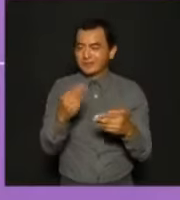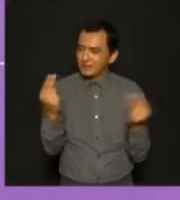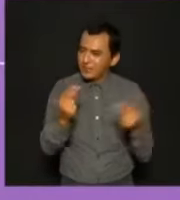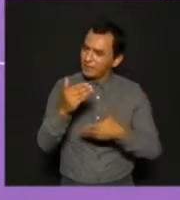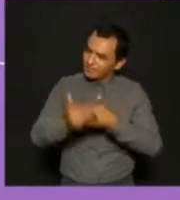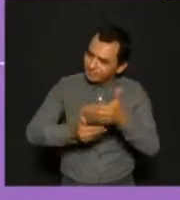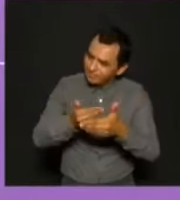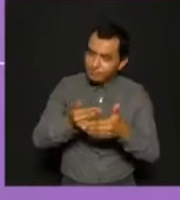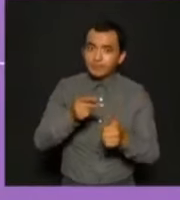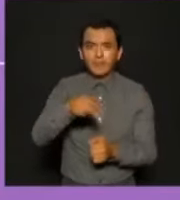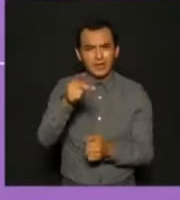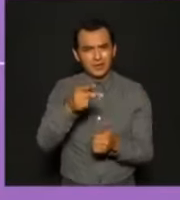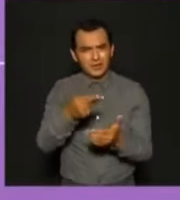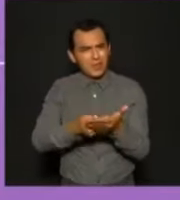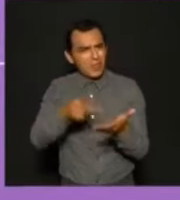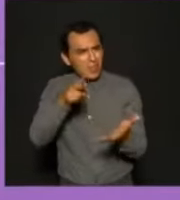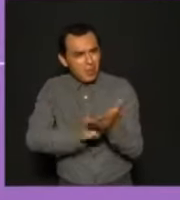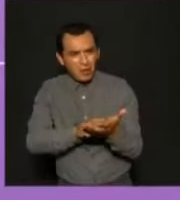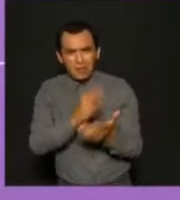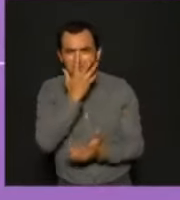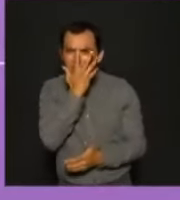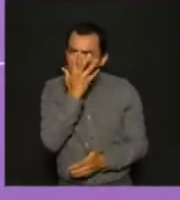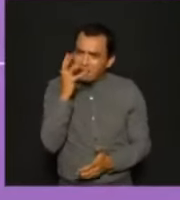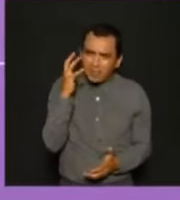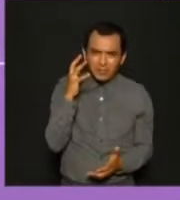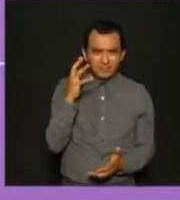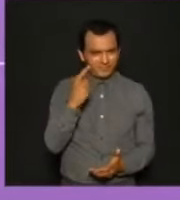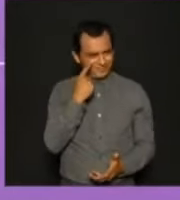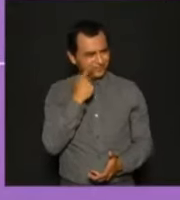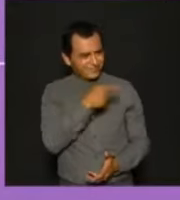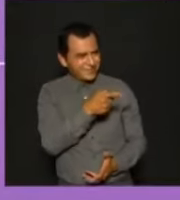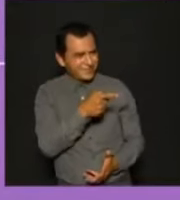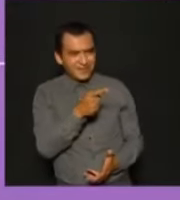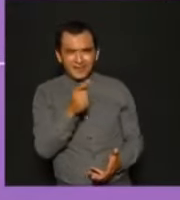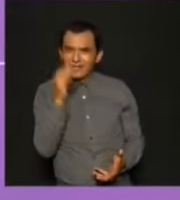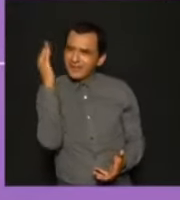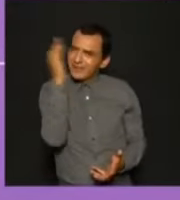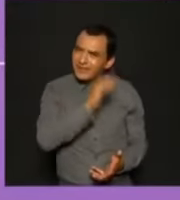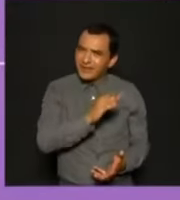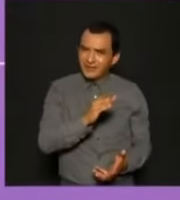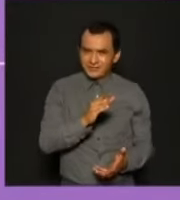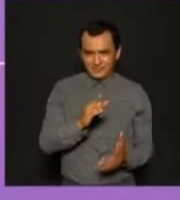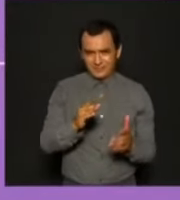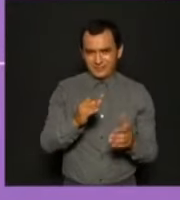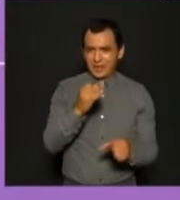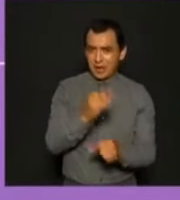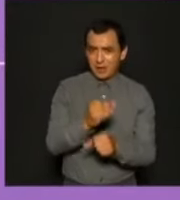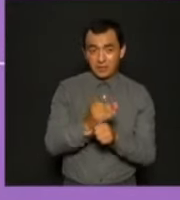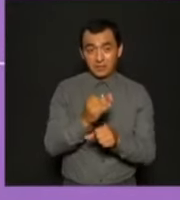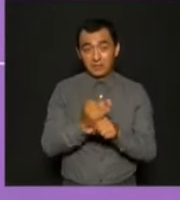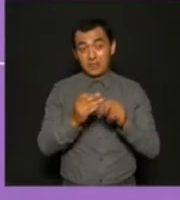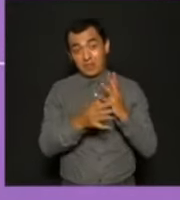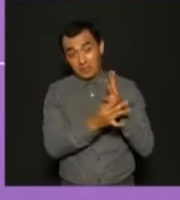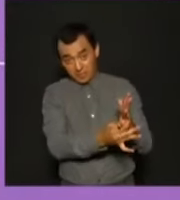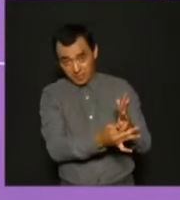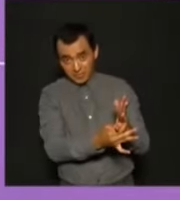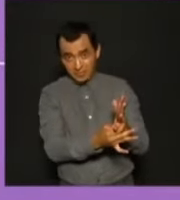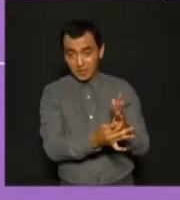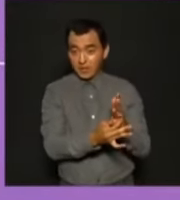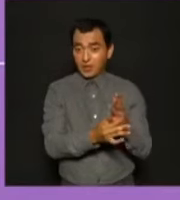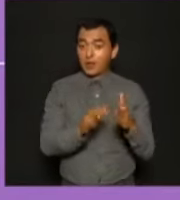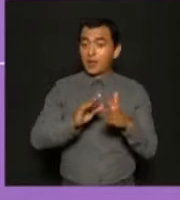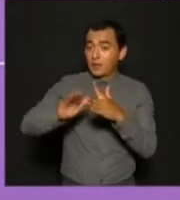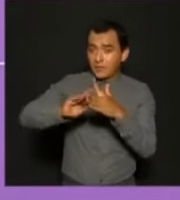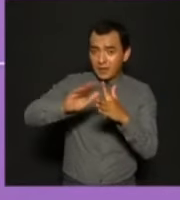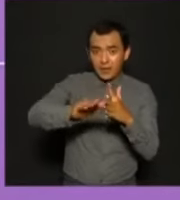Cuando hablan de doble moral, pues miren qué cínico, hablando de que va a tratar a los migrantes,